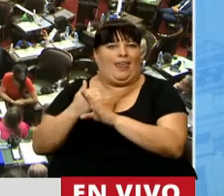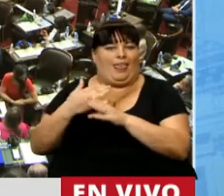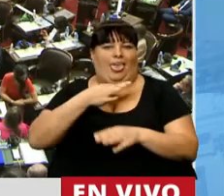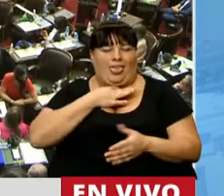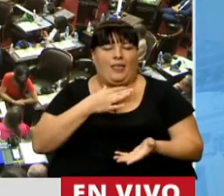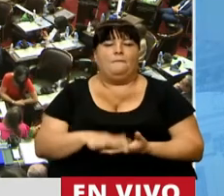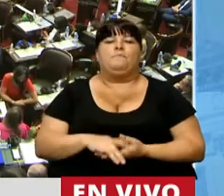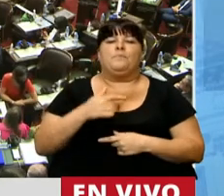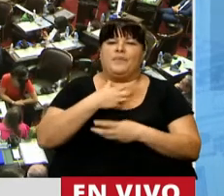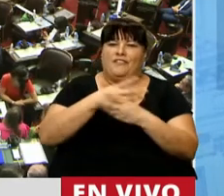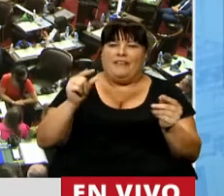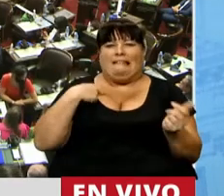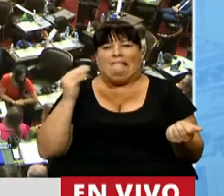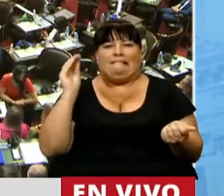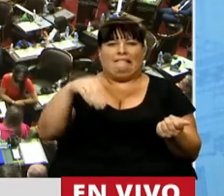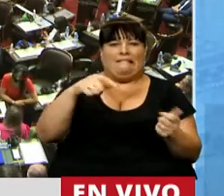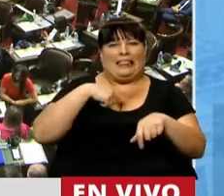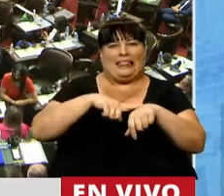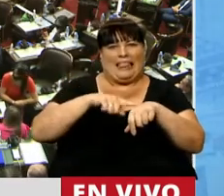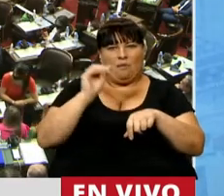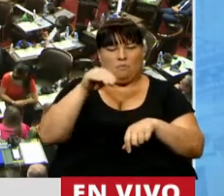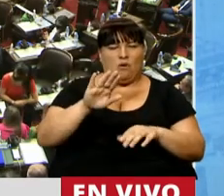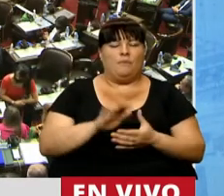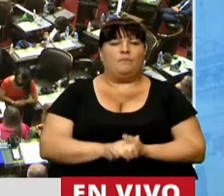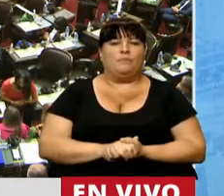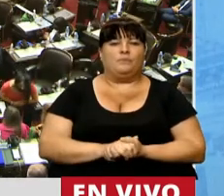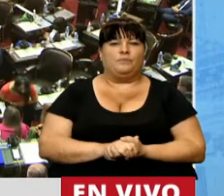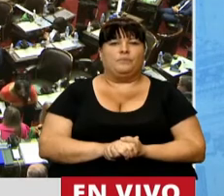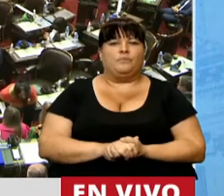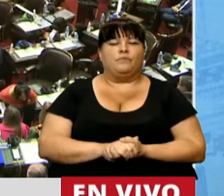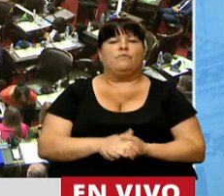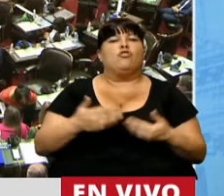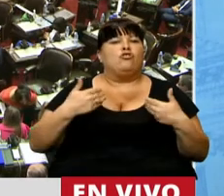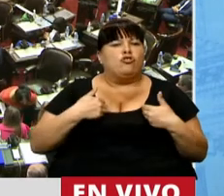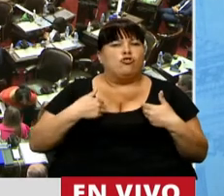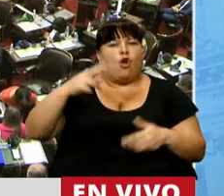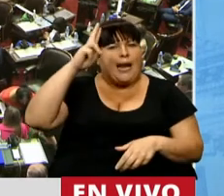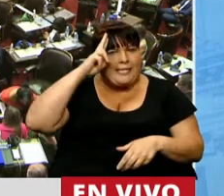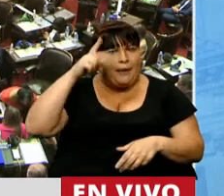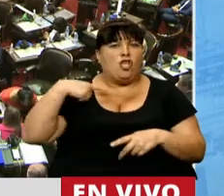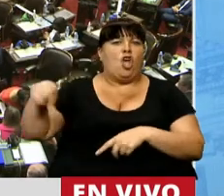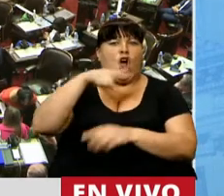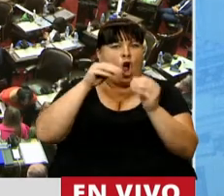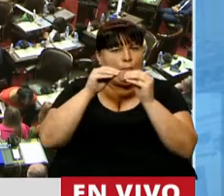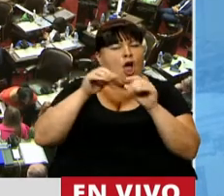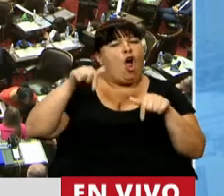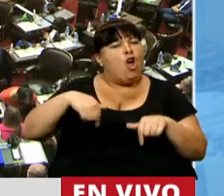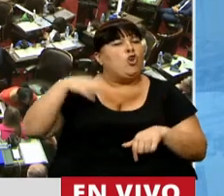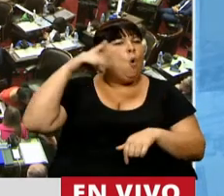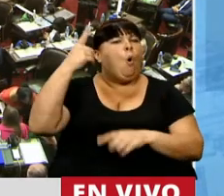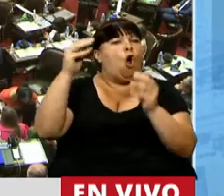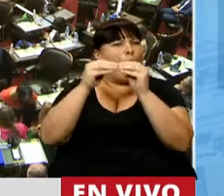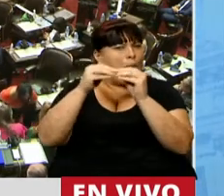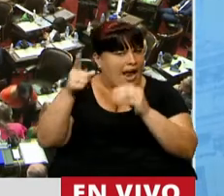Y permítame terminar ya, abusando de mi tiempo, presidente. Yo soy muy respetuoso de mis colegas, pero hoy escuché a un